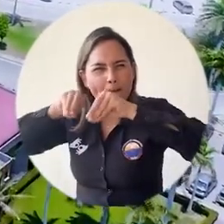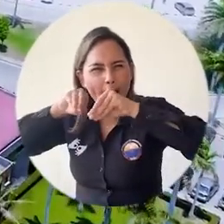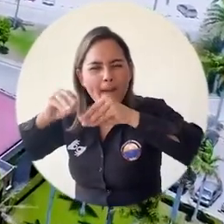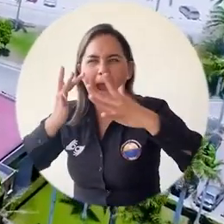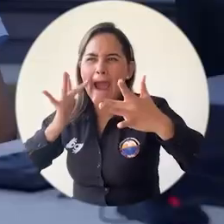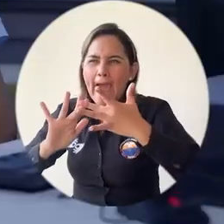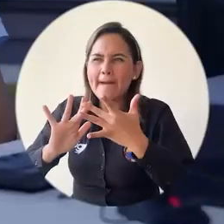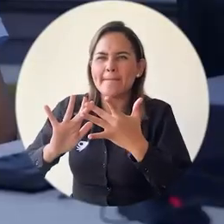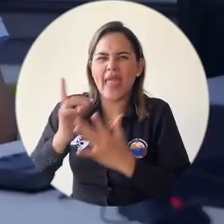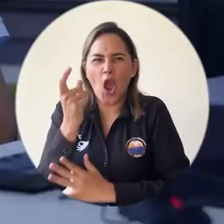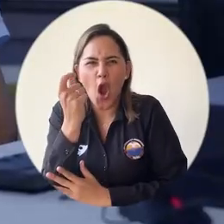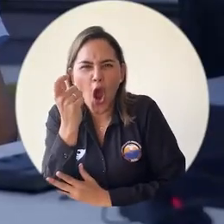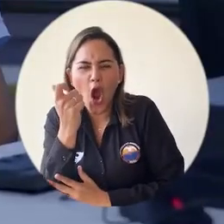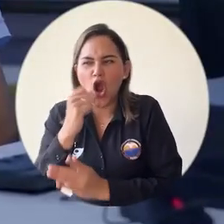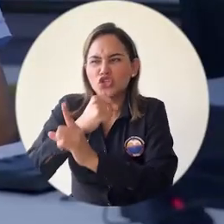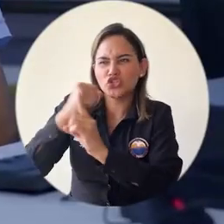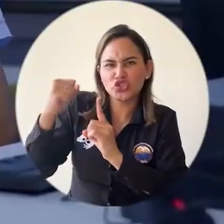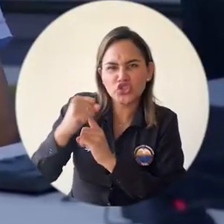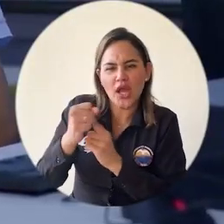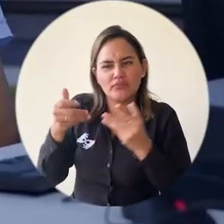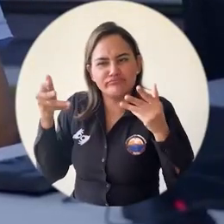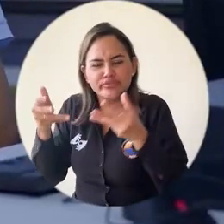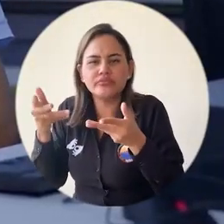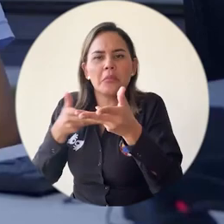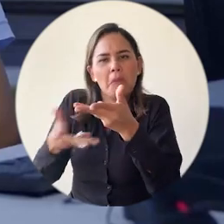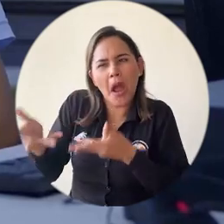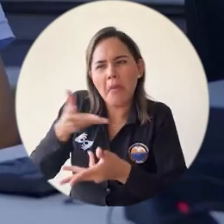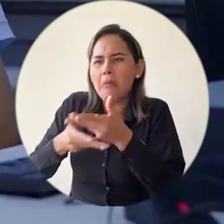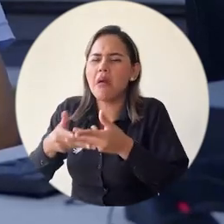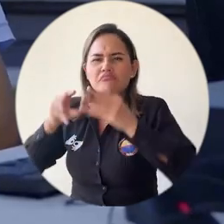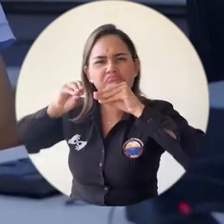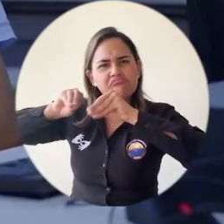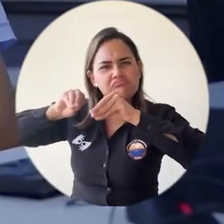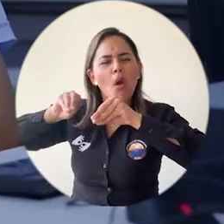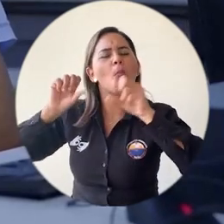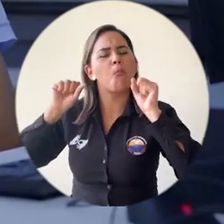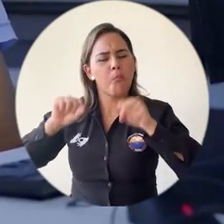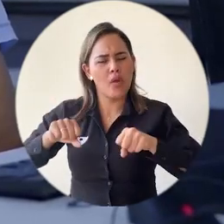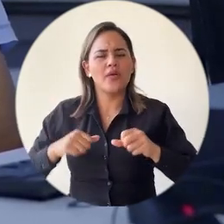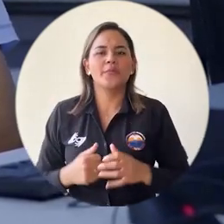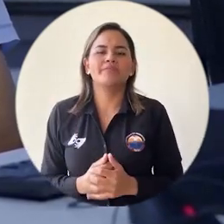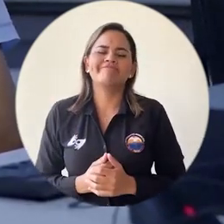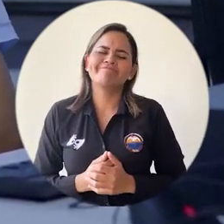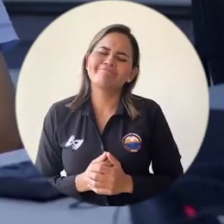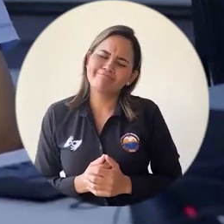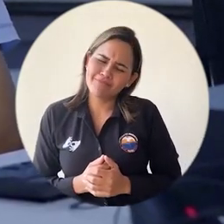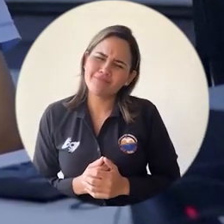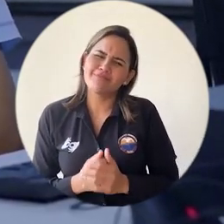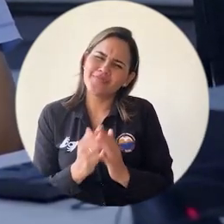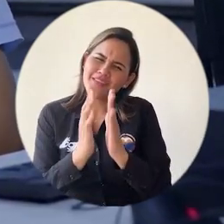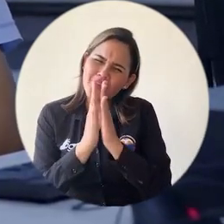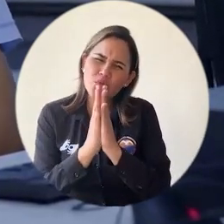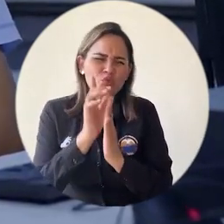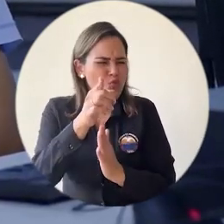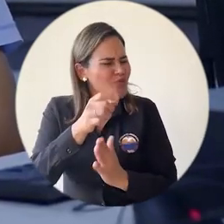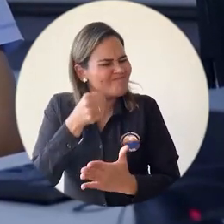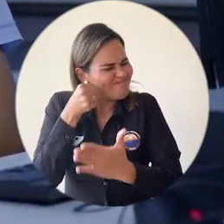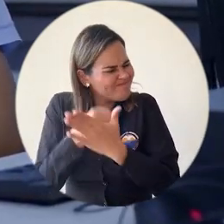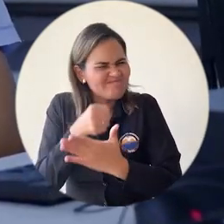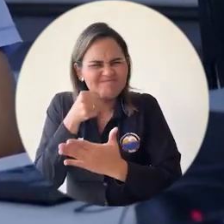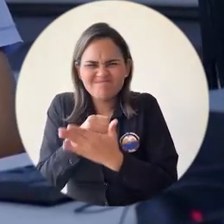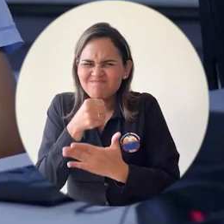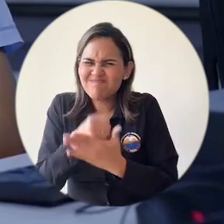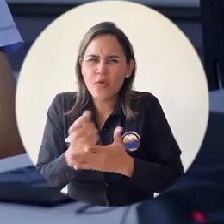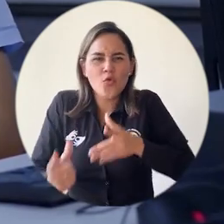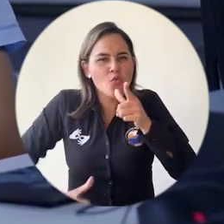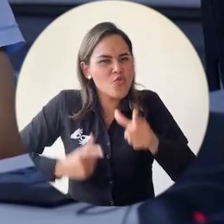El consejo que yo les doy es que sigan luchando, que indistintamente de que tanto sea el tiempo que tarden, en algún momento lograrán